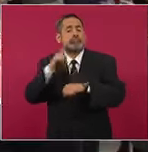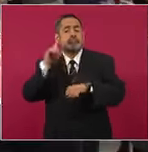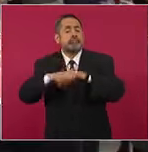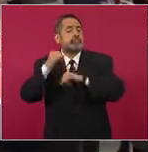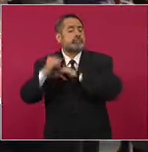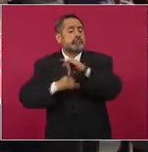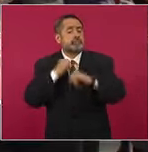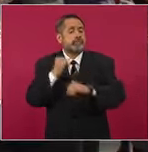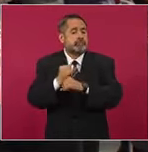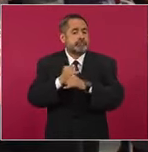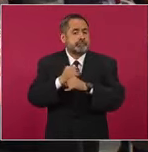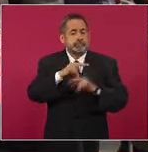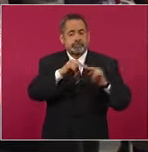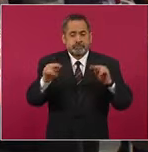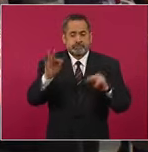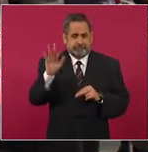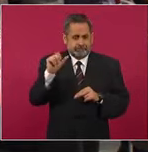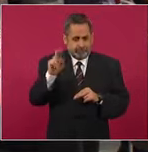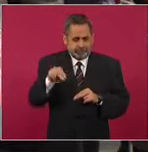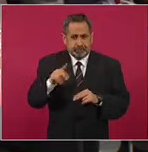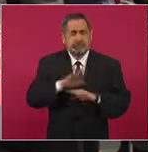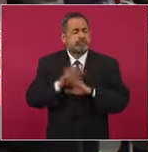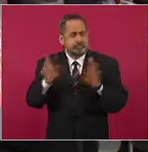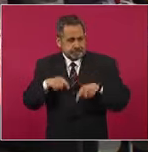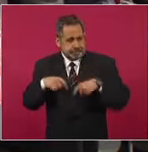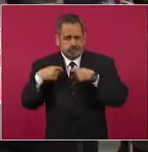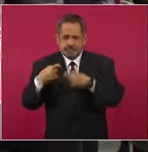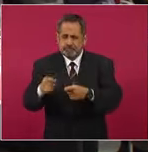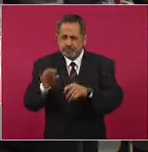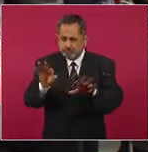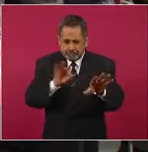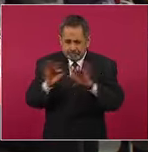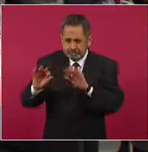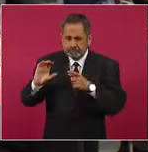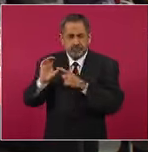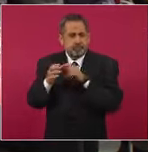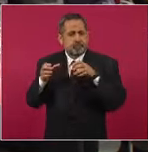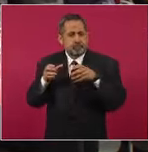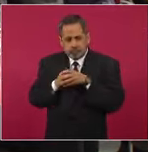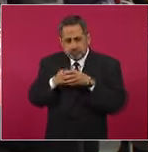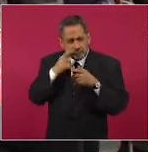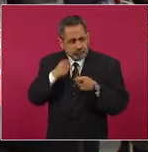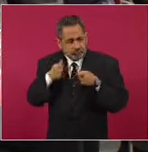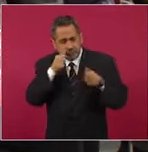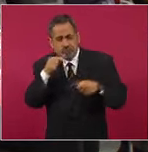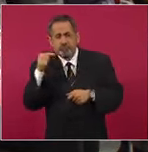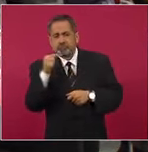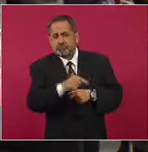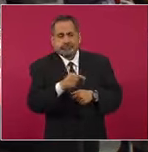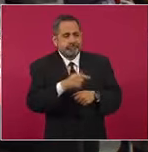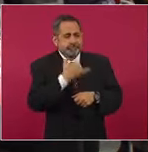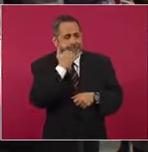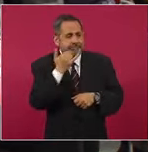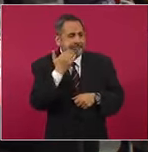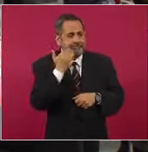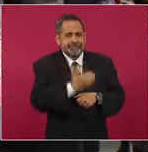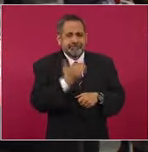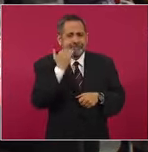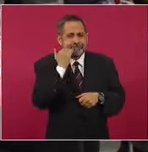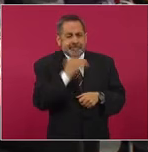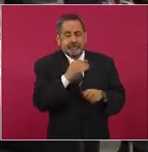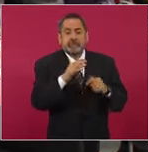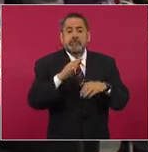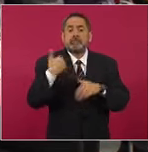Natación ya nombró, ya avaló un comité de estabilización precisamente porque ya empieza el ciclo